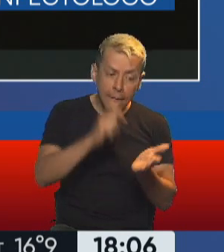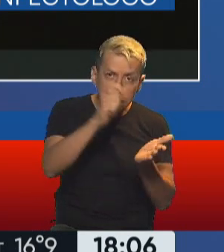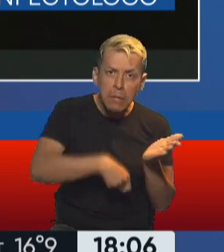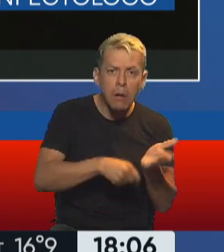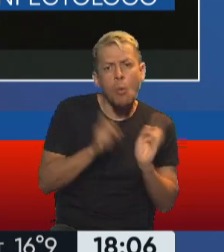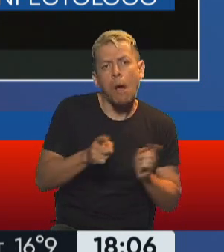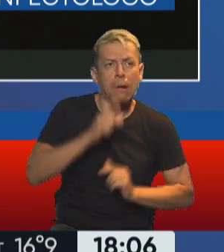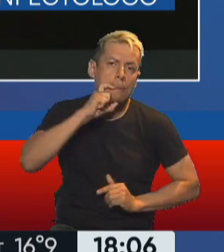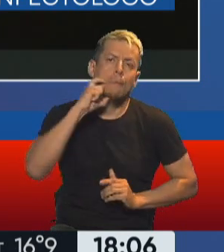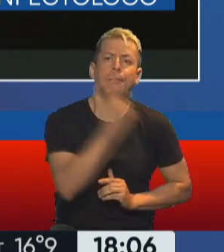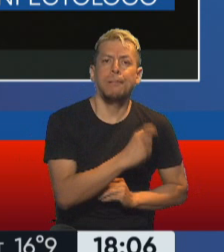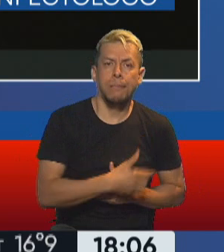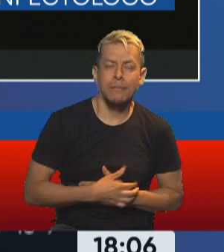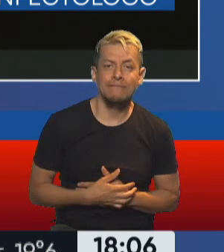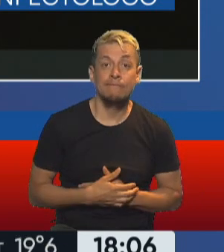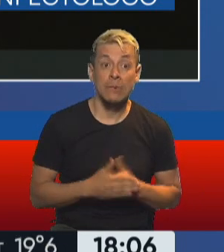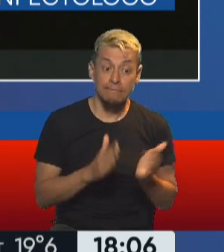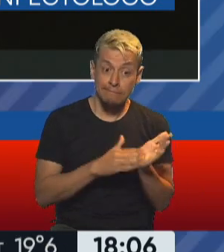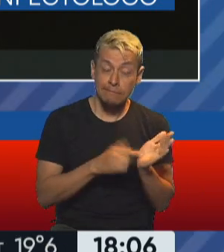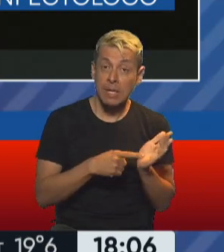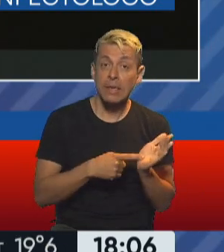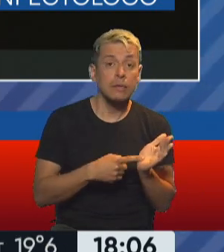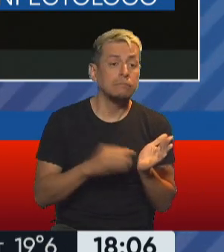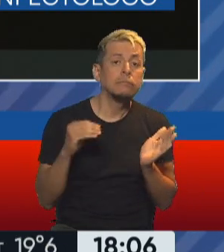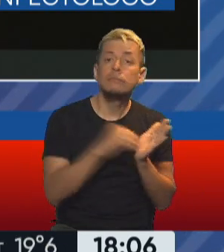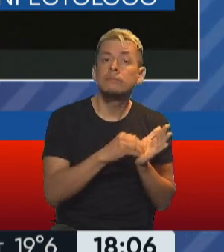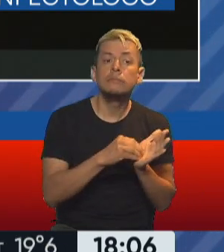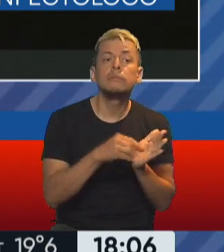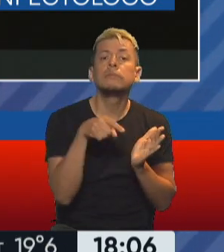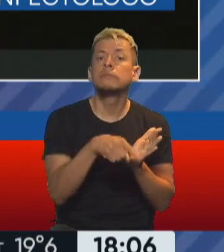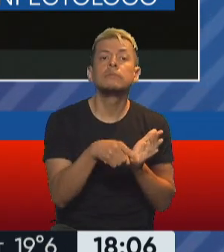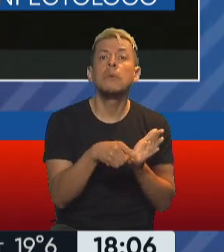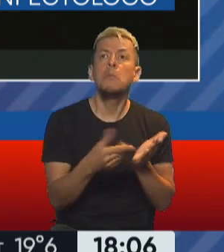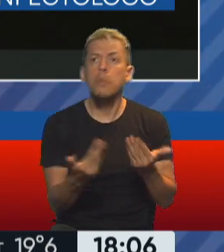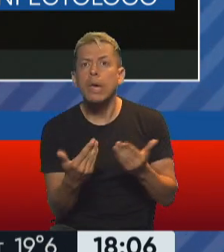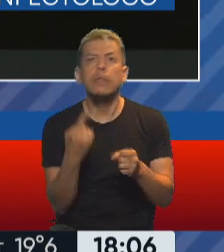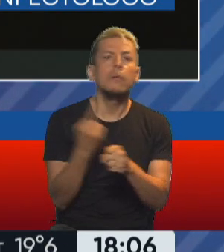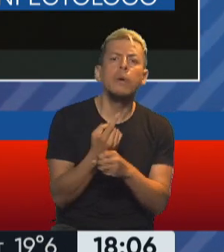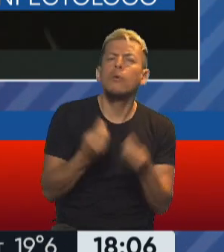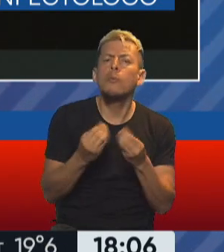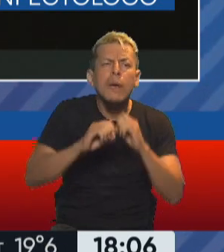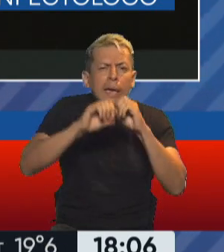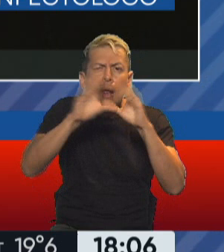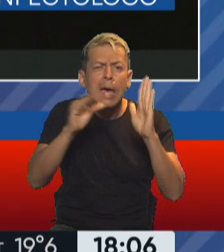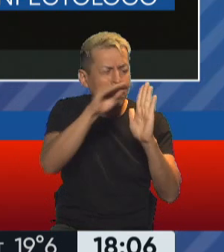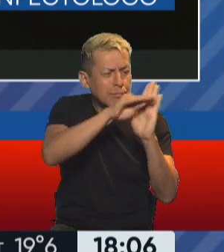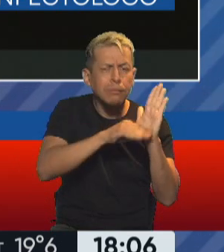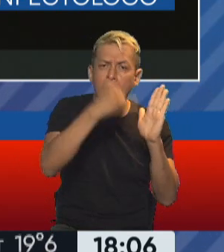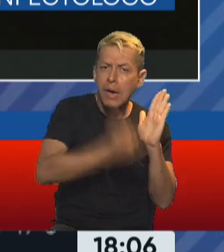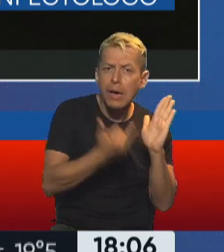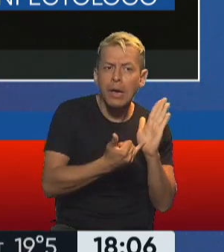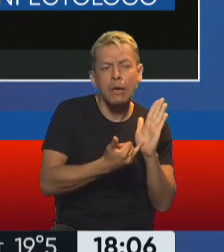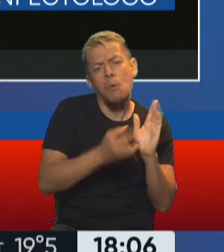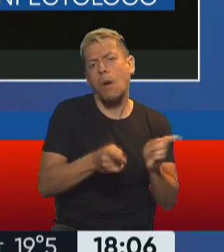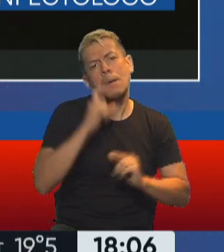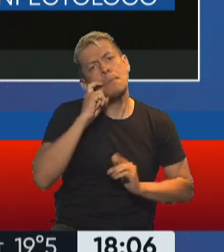donde está absolutamente determinado cuáles son las cosas que puede hacer, cuáles son las cosas que no puede hacer, y